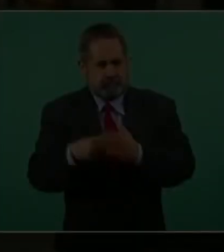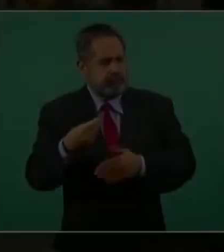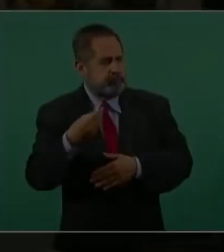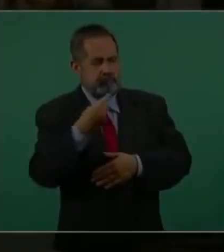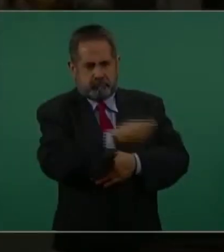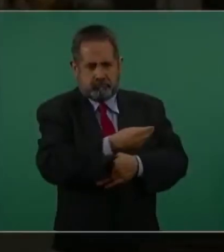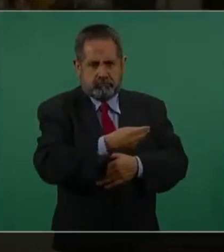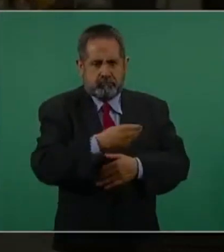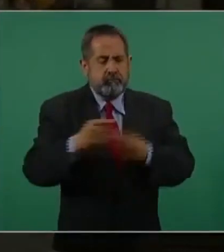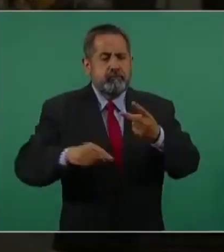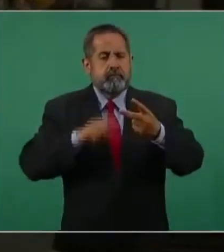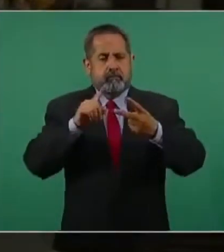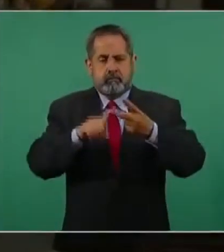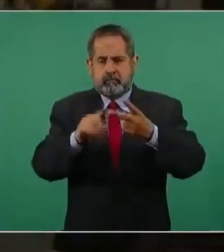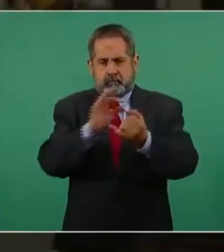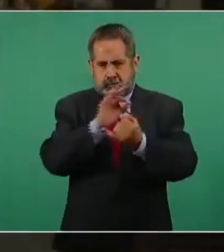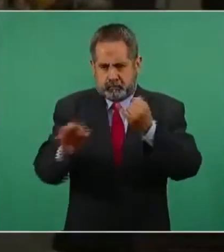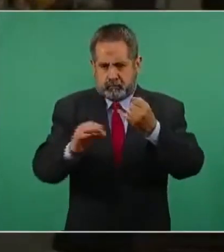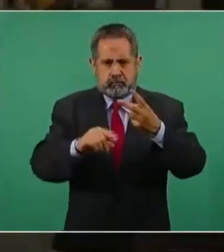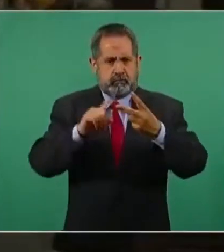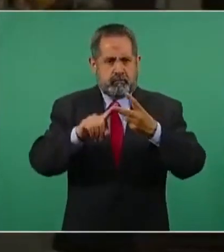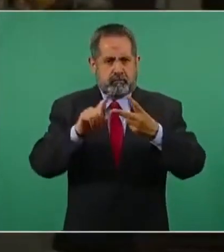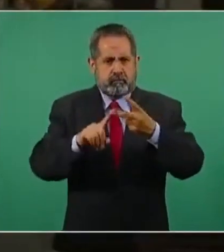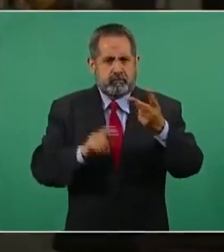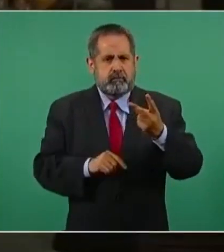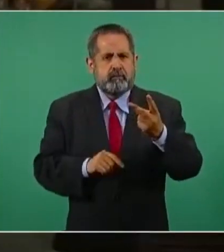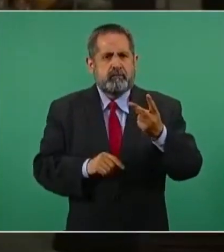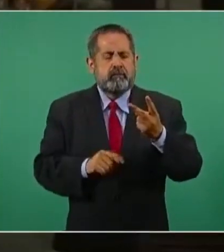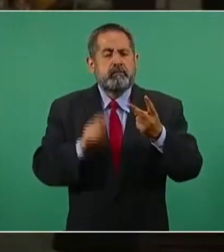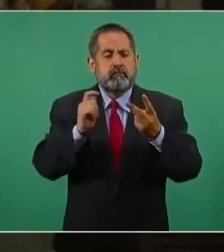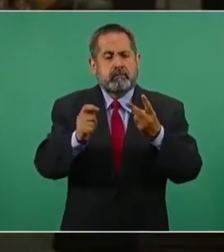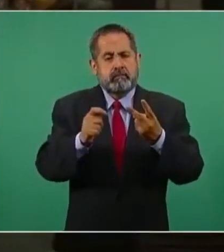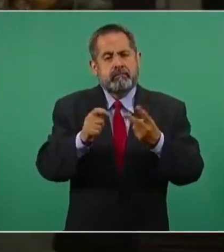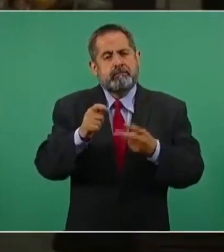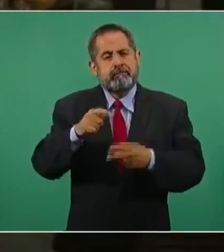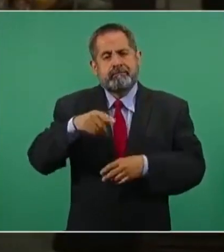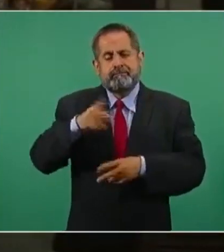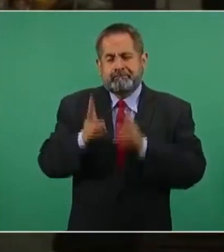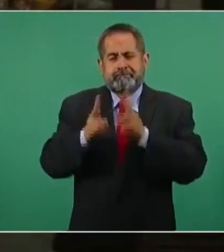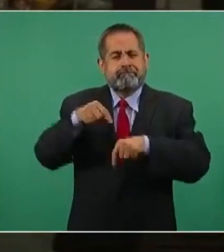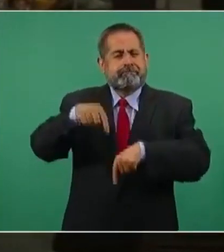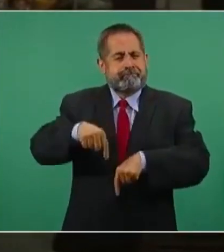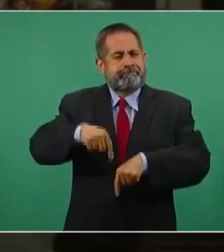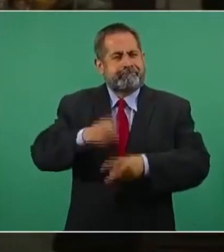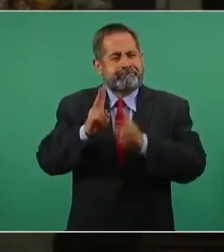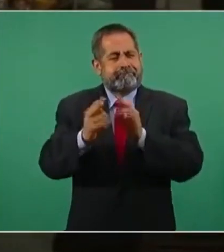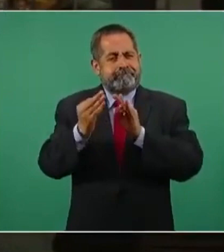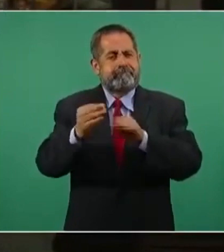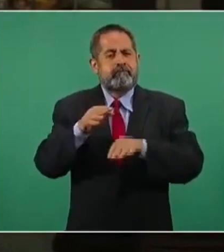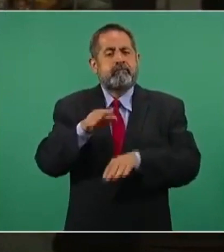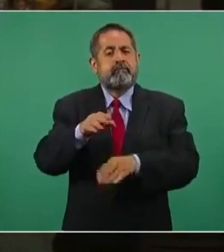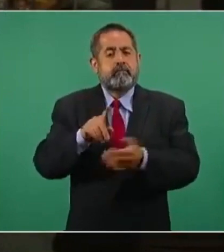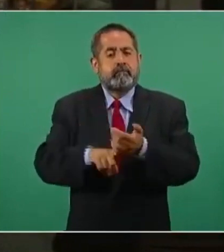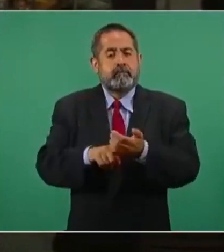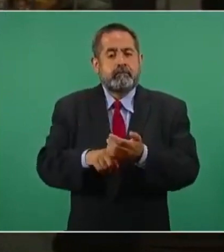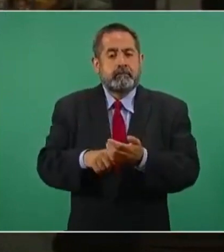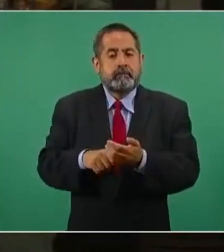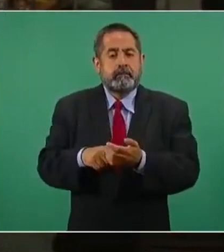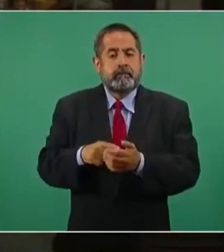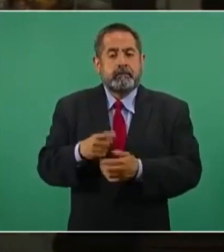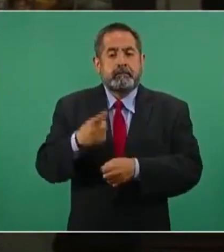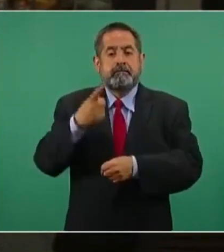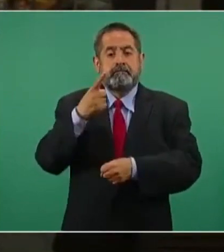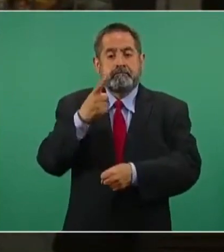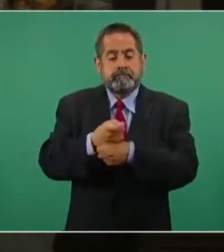El segundo tema y último es el caso que abordé aquí sobre el primer caso de